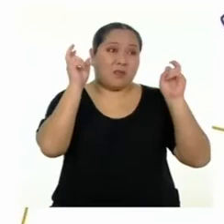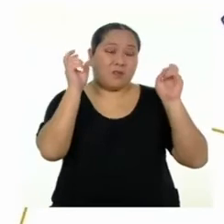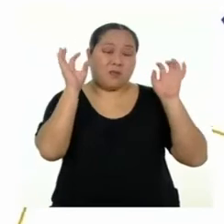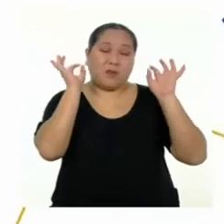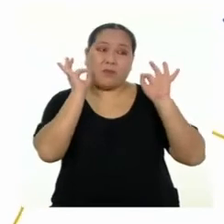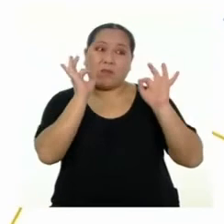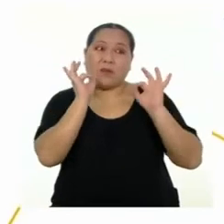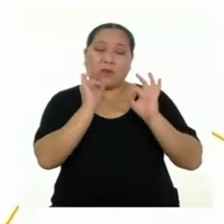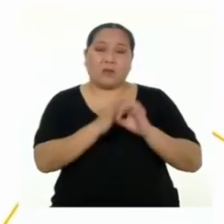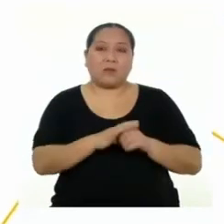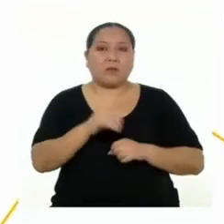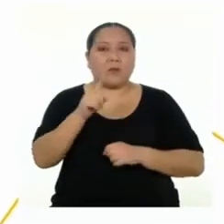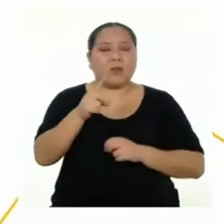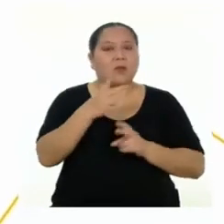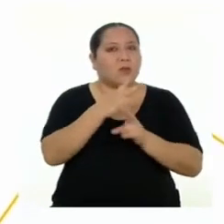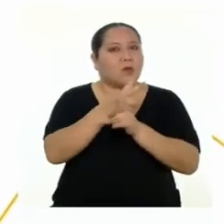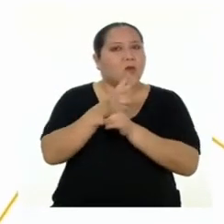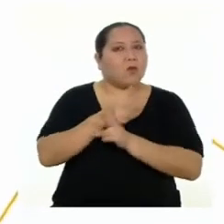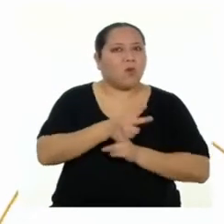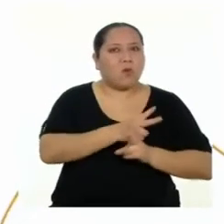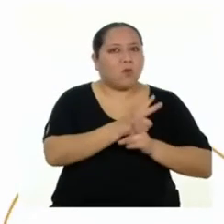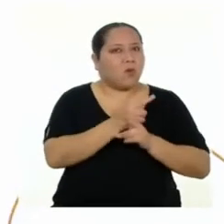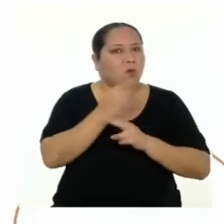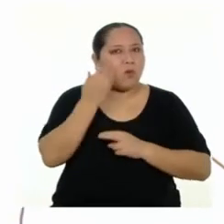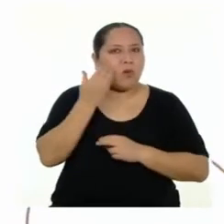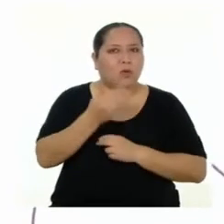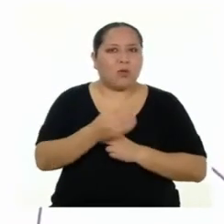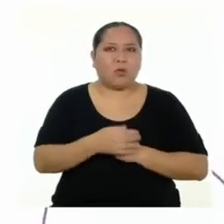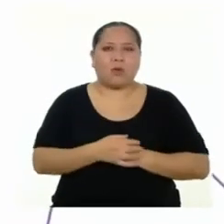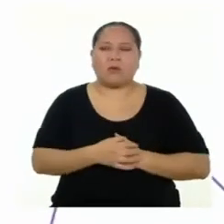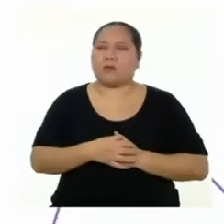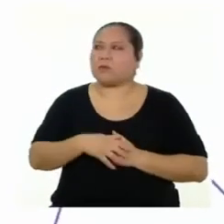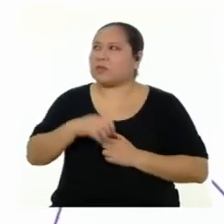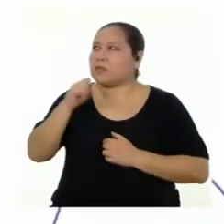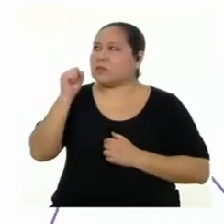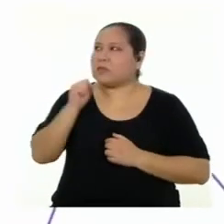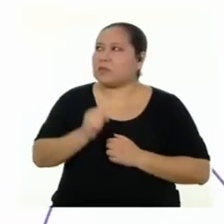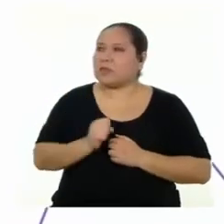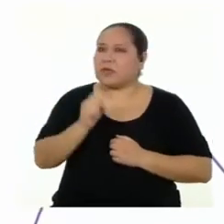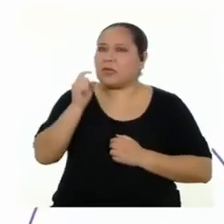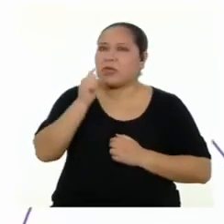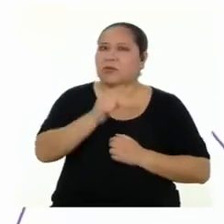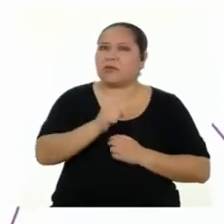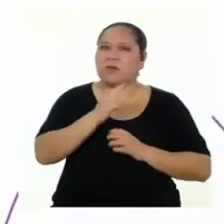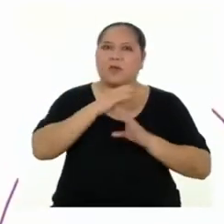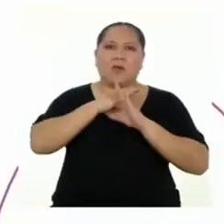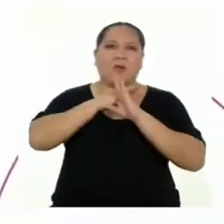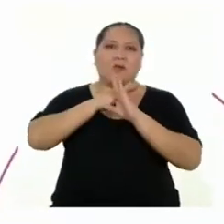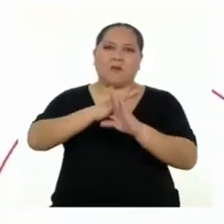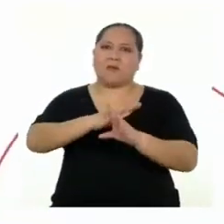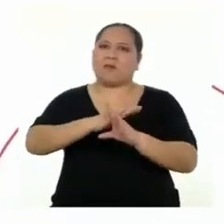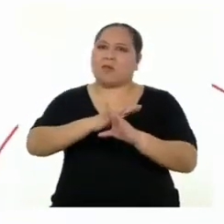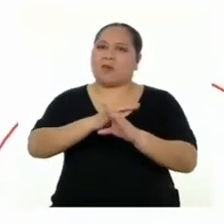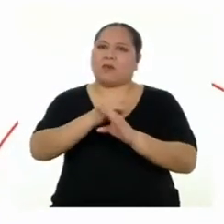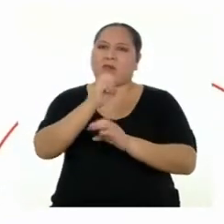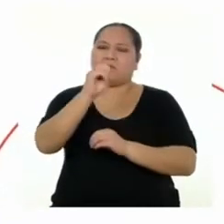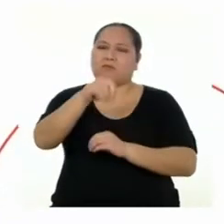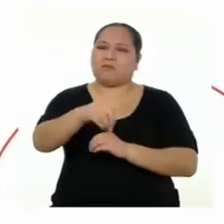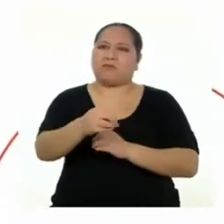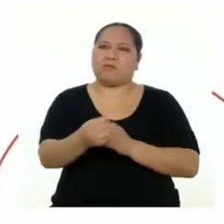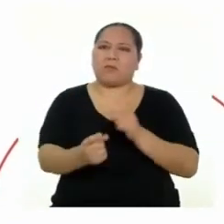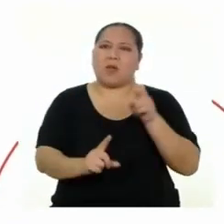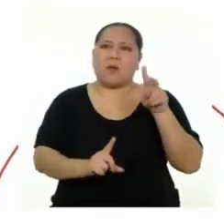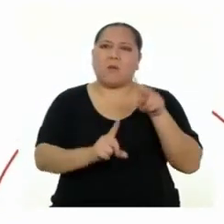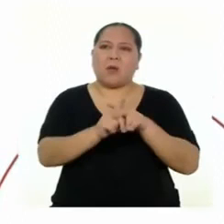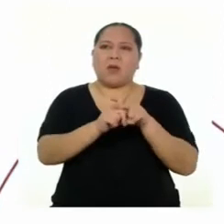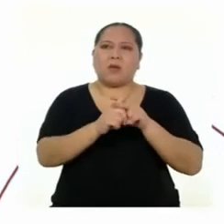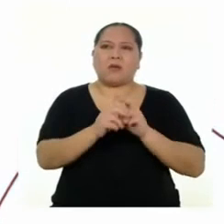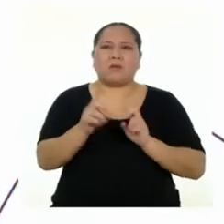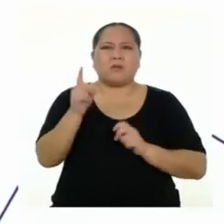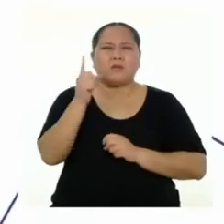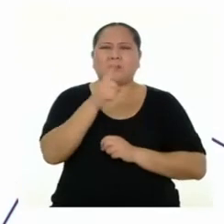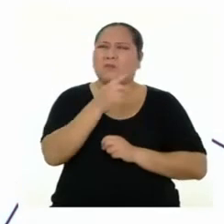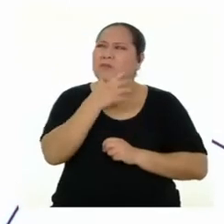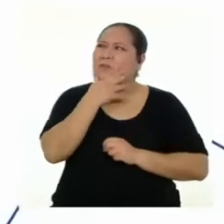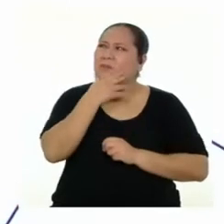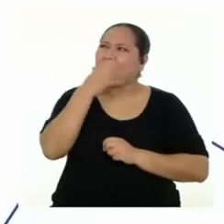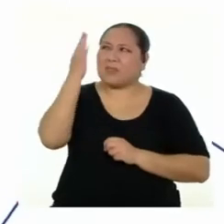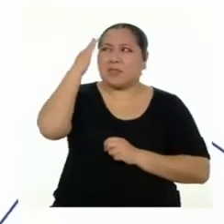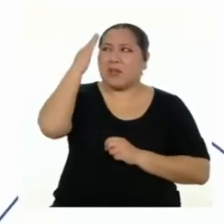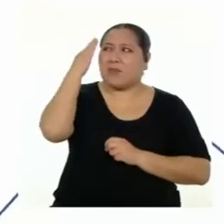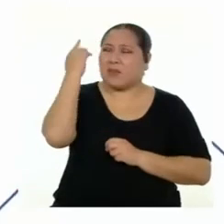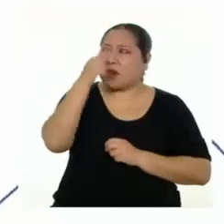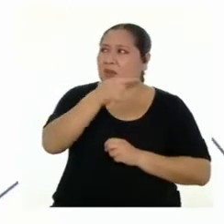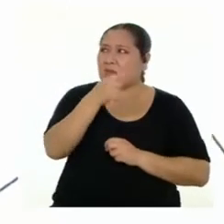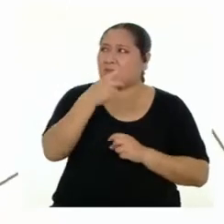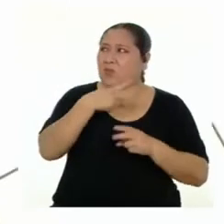Como podrás ver, hay que tener mucho cuidado. Sí, por eso hay que evitar generarlos. ¿Se habrán dado cuenta de eso los